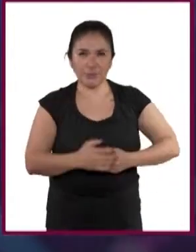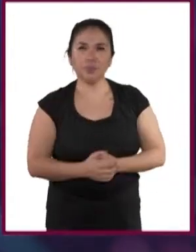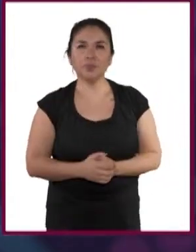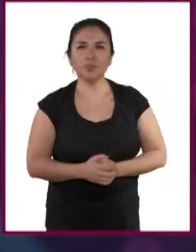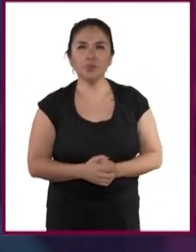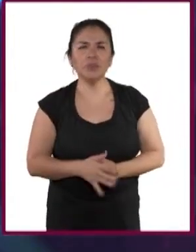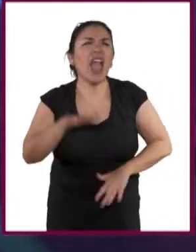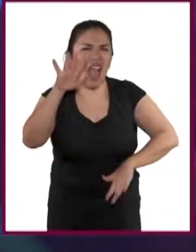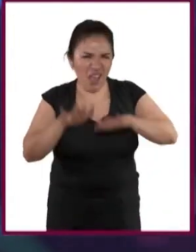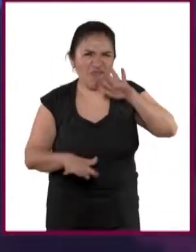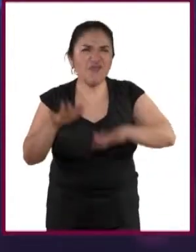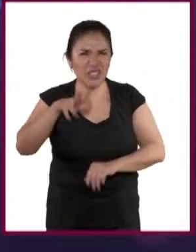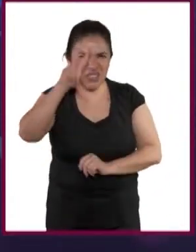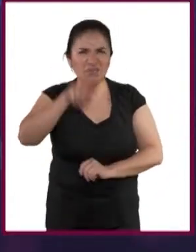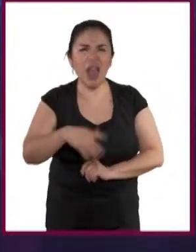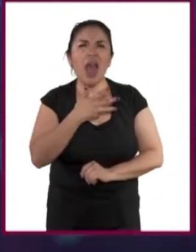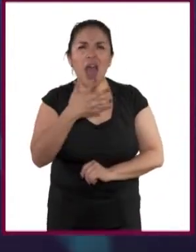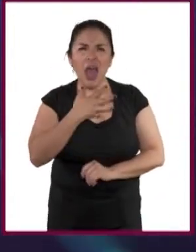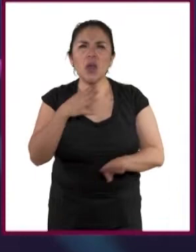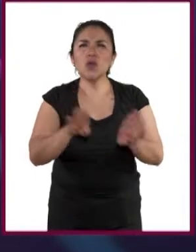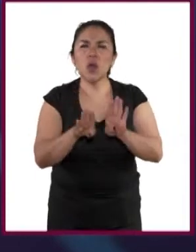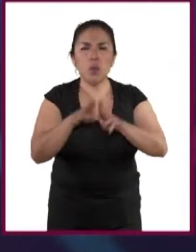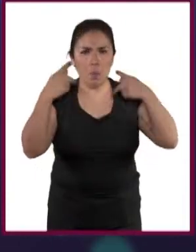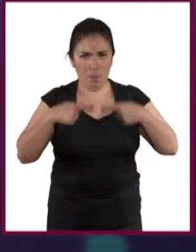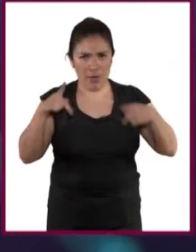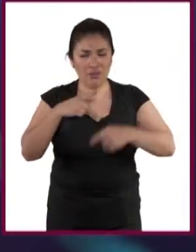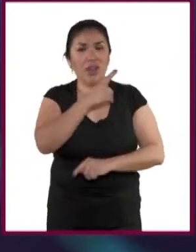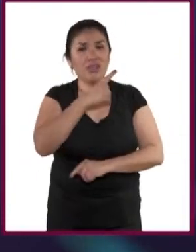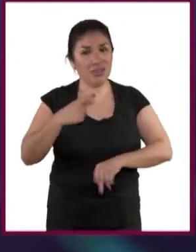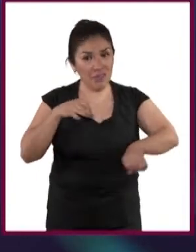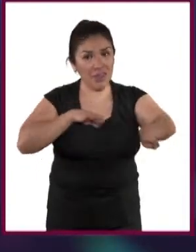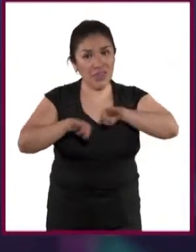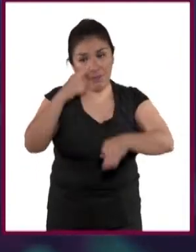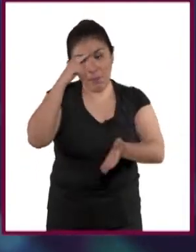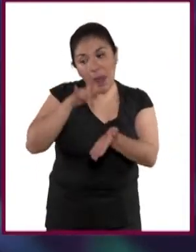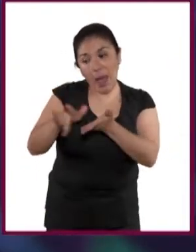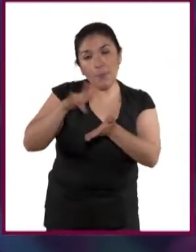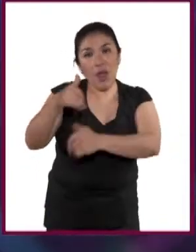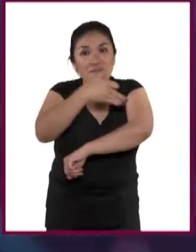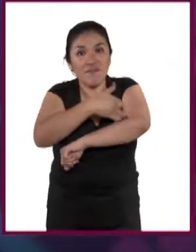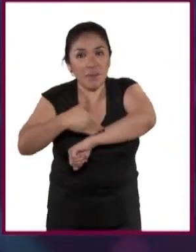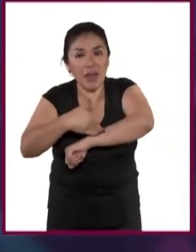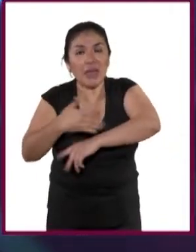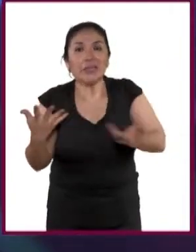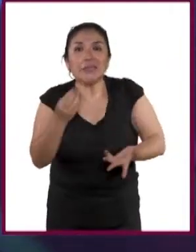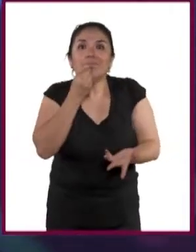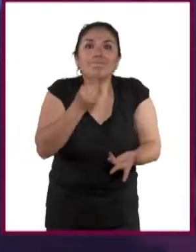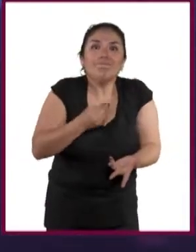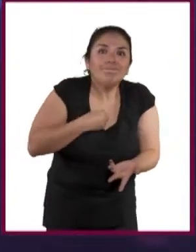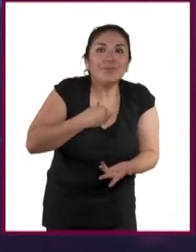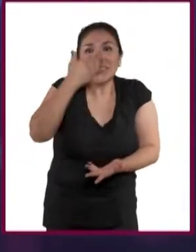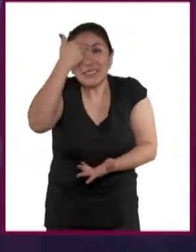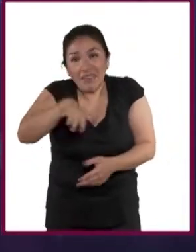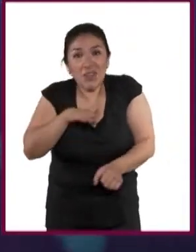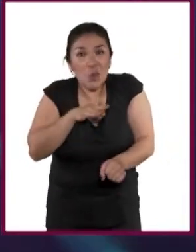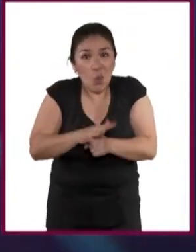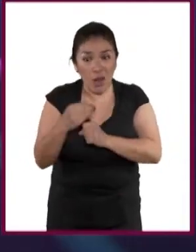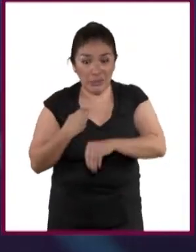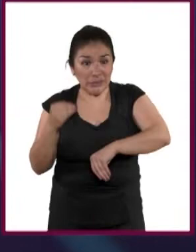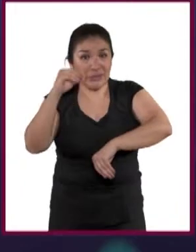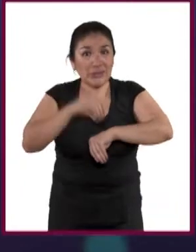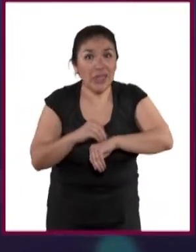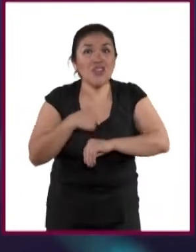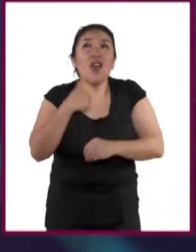ocasiones en que uno justamente debe de laborar para apoyar a la familia, aunque no sé exactamente lo que uno